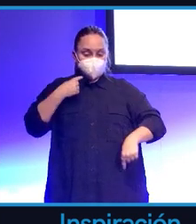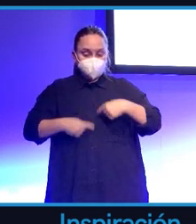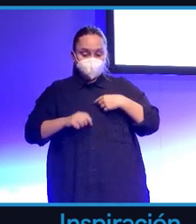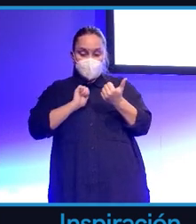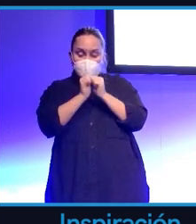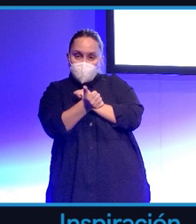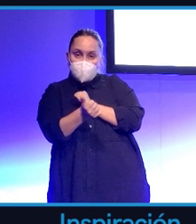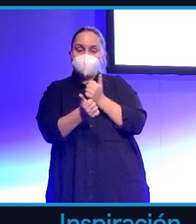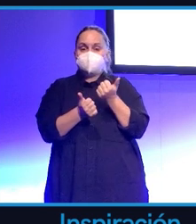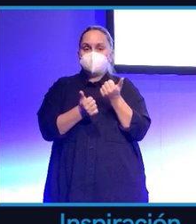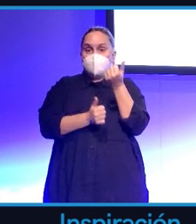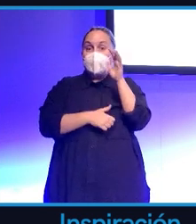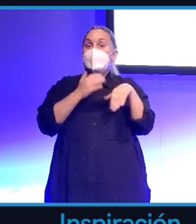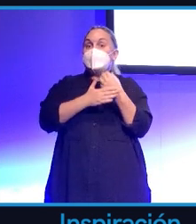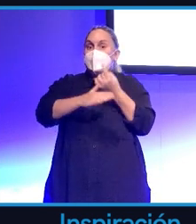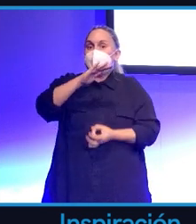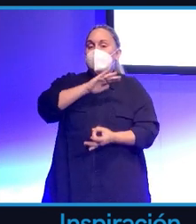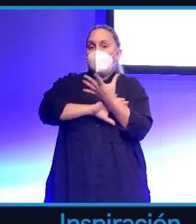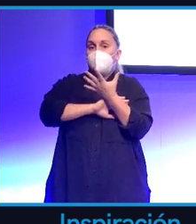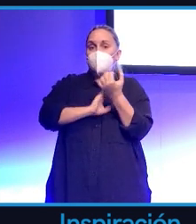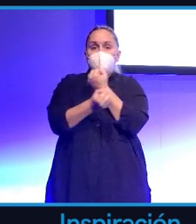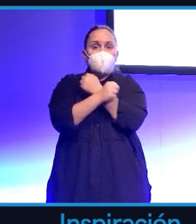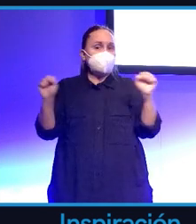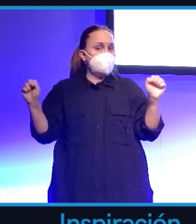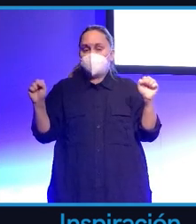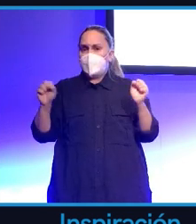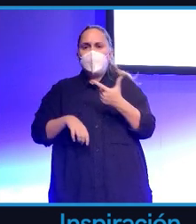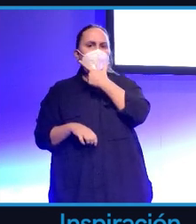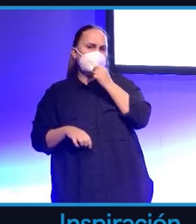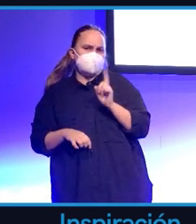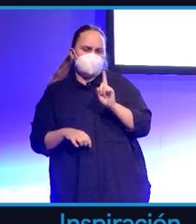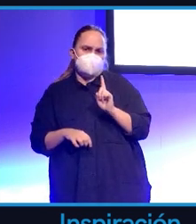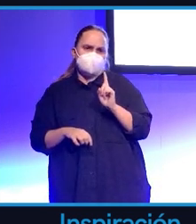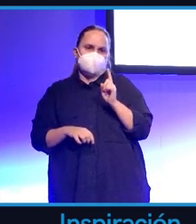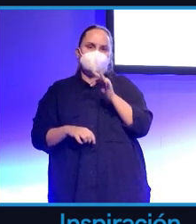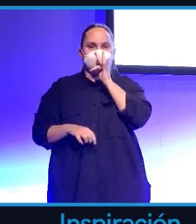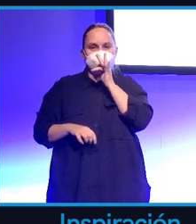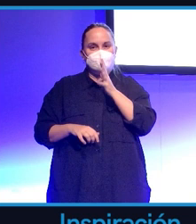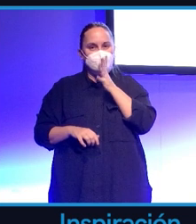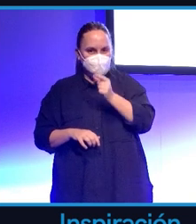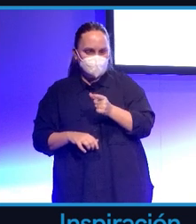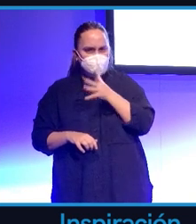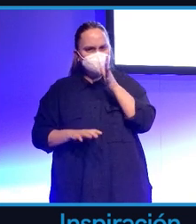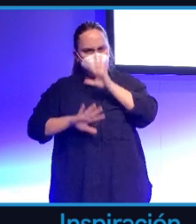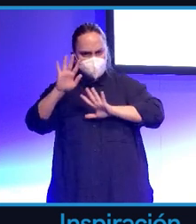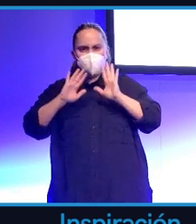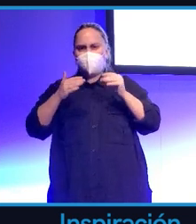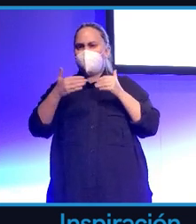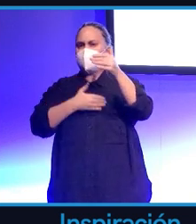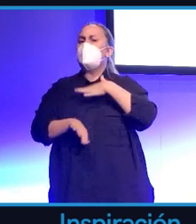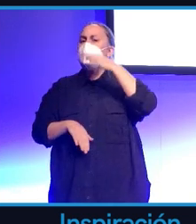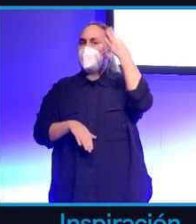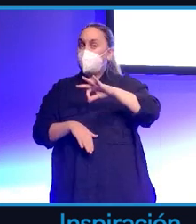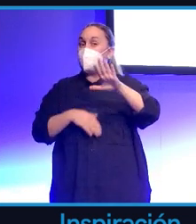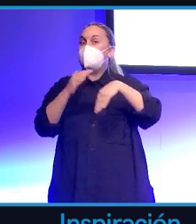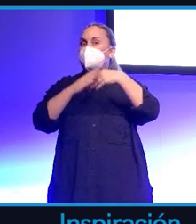Replicarlo, simularlo, incluso crearlo, no es técnicamente imposible. No es fácil y por eso no se ha alcanzado. Pero se podrá hacer y se podrá